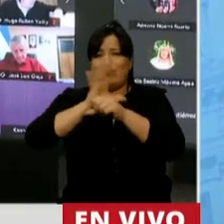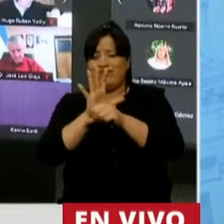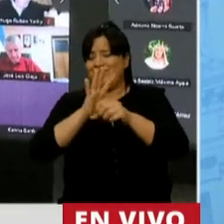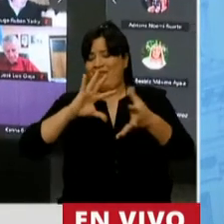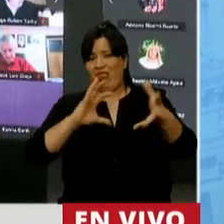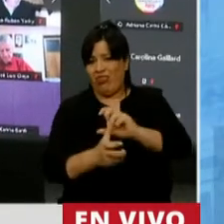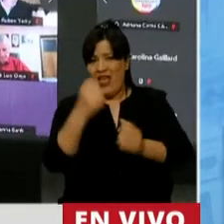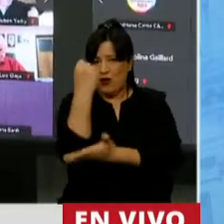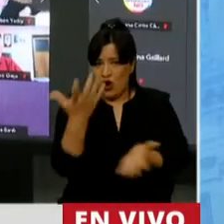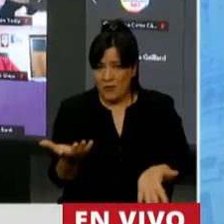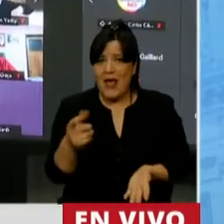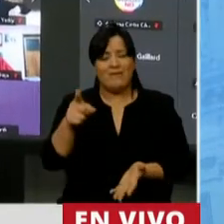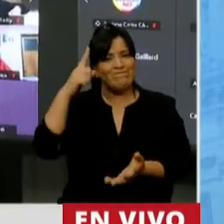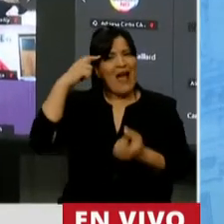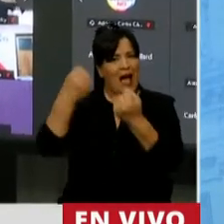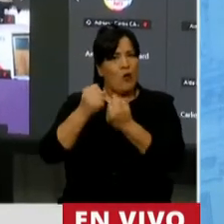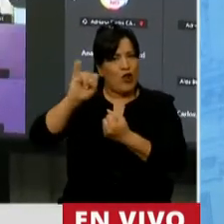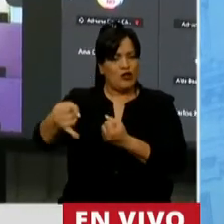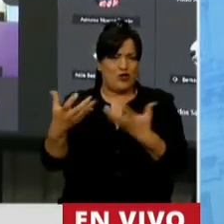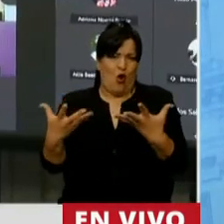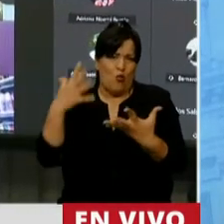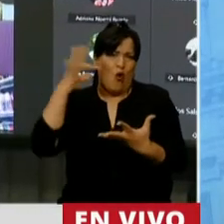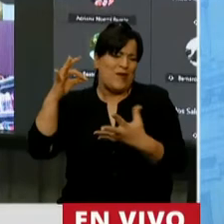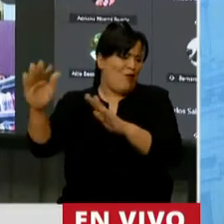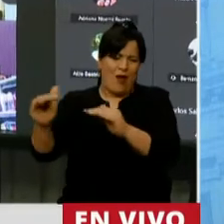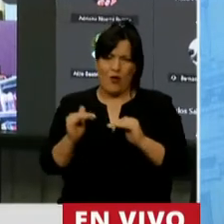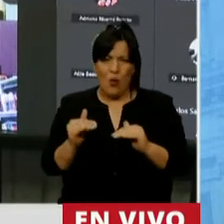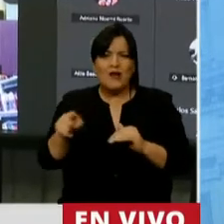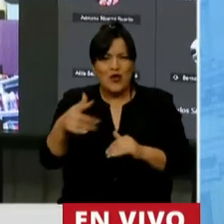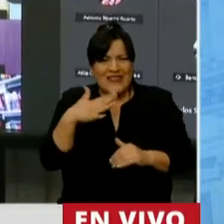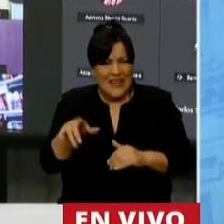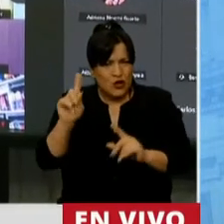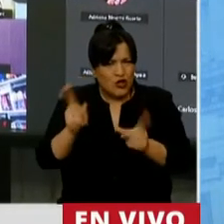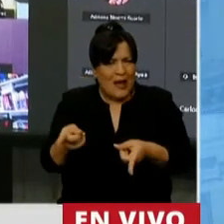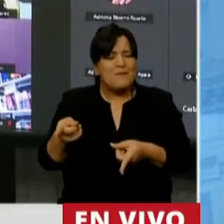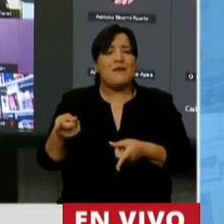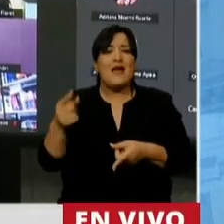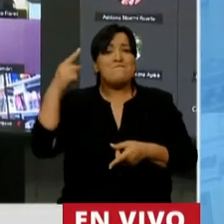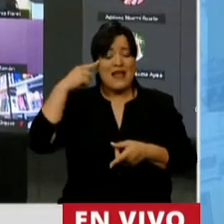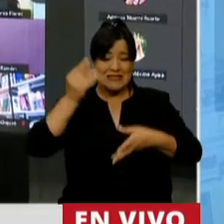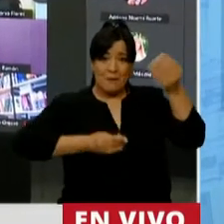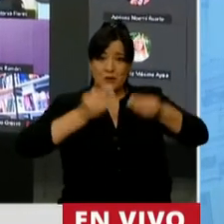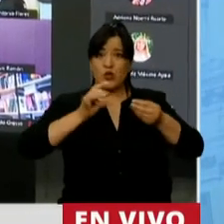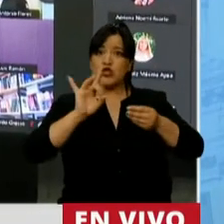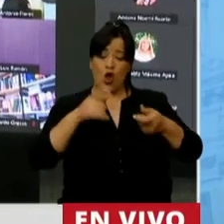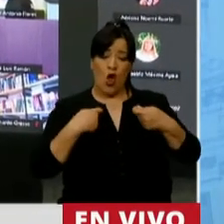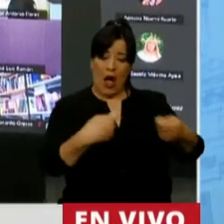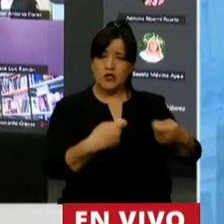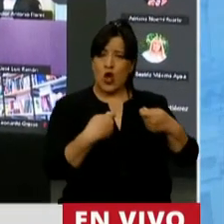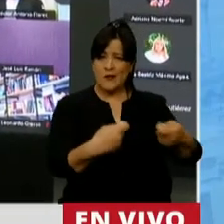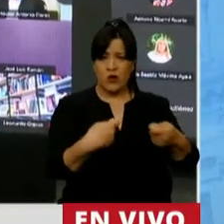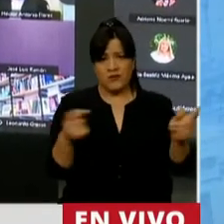Y digo, comparto su posición, por supuesto, y entiendo junto a él que pensar un presupuesto bajo la